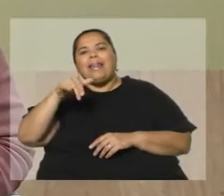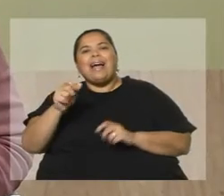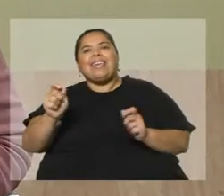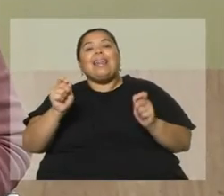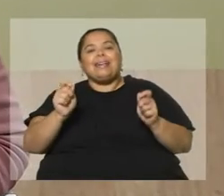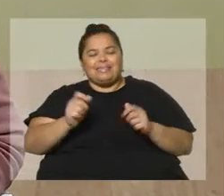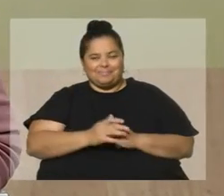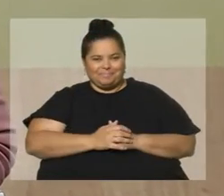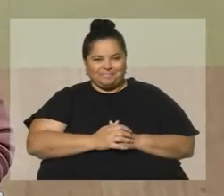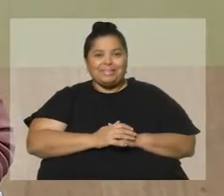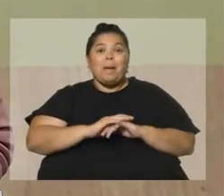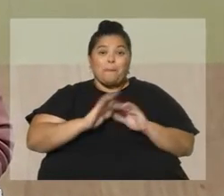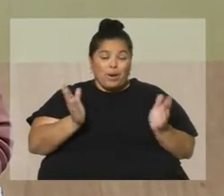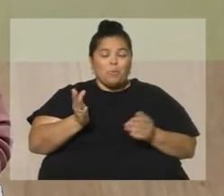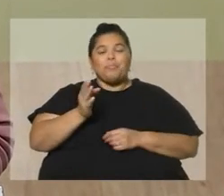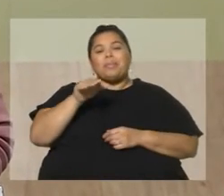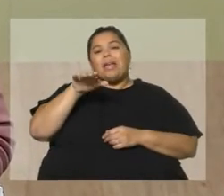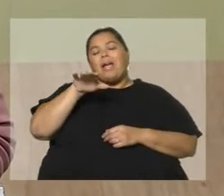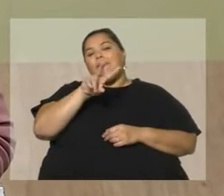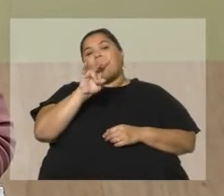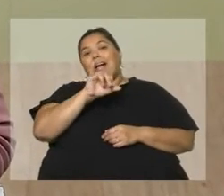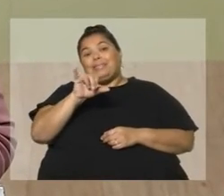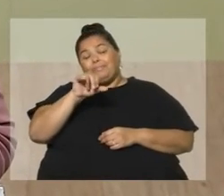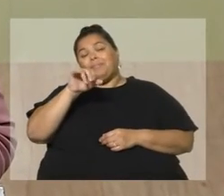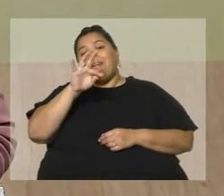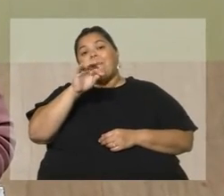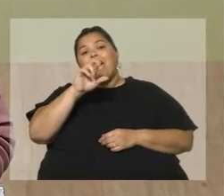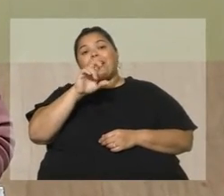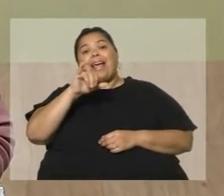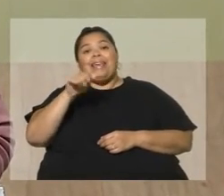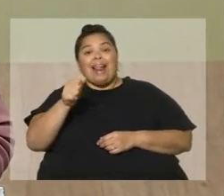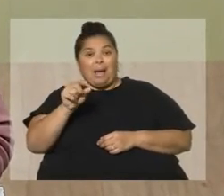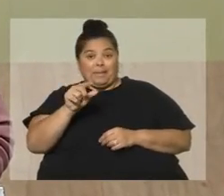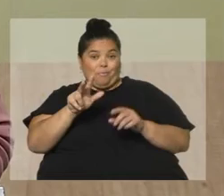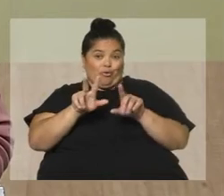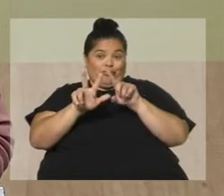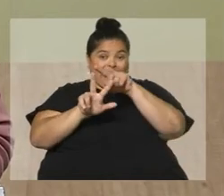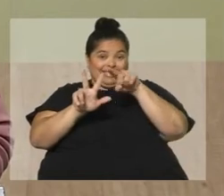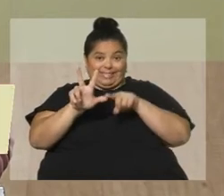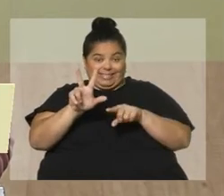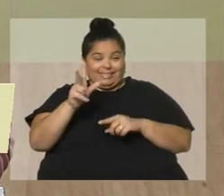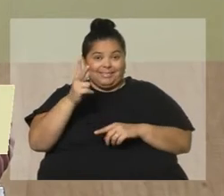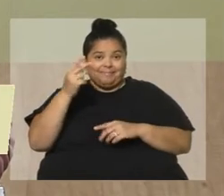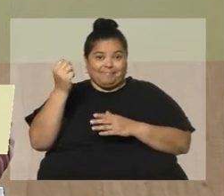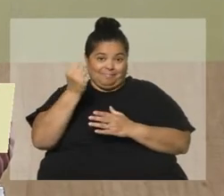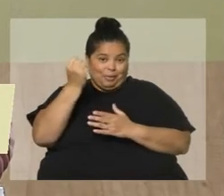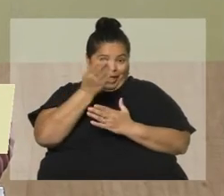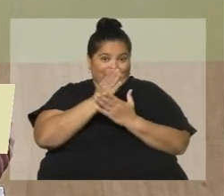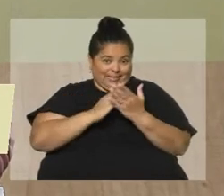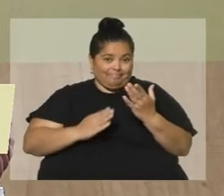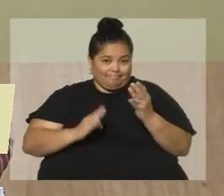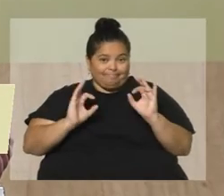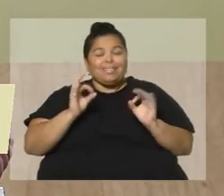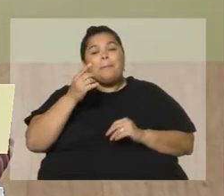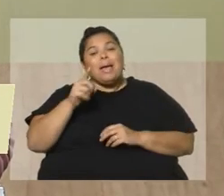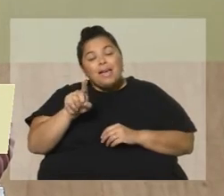Bueno, María Eugenia Ferreira fue una de la trilogía que vos decís. Este Trinidad, pero